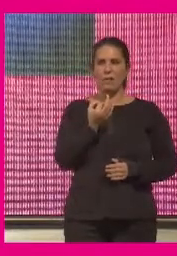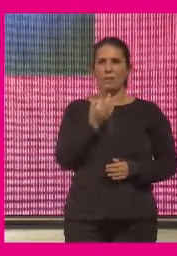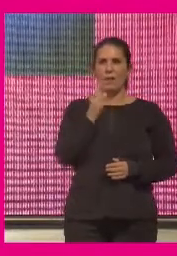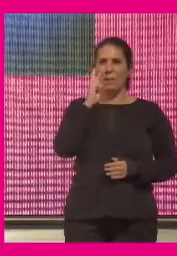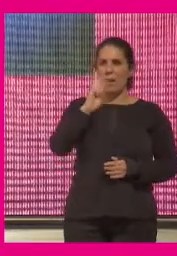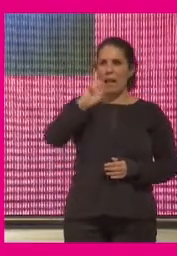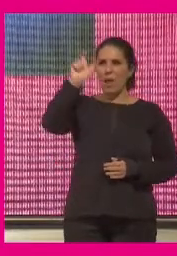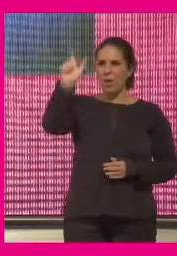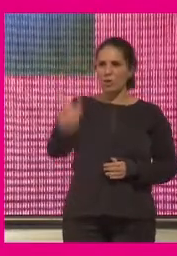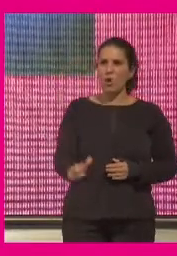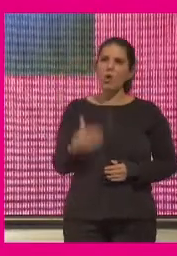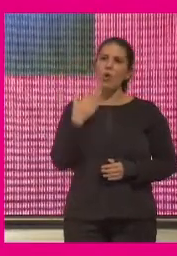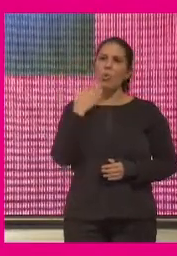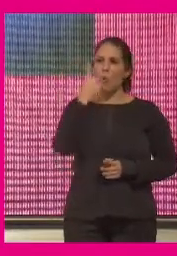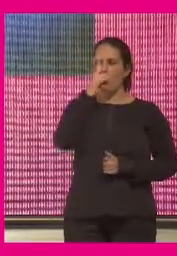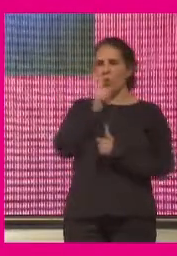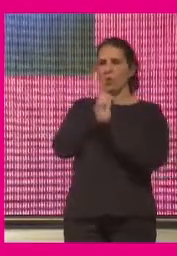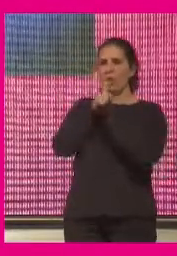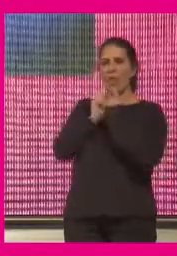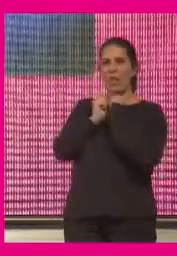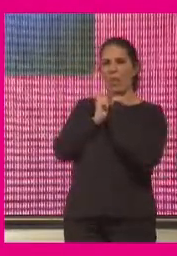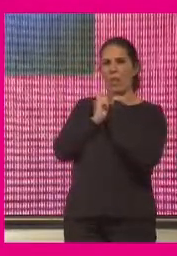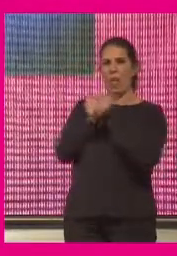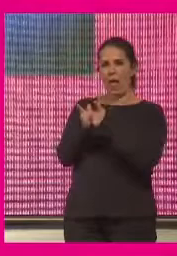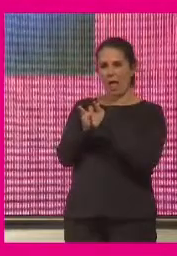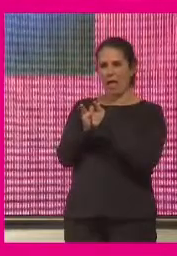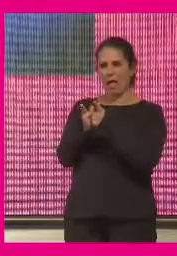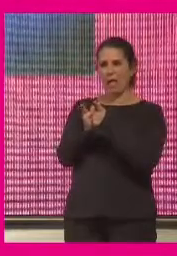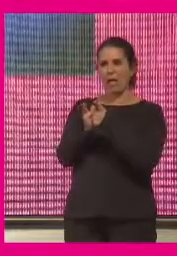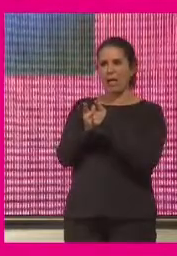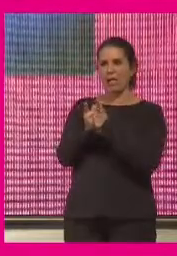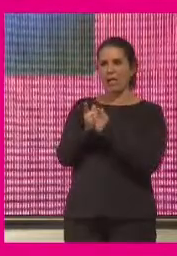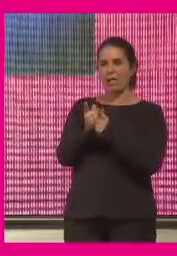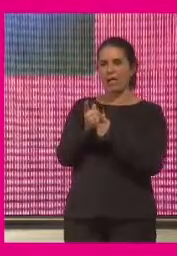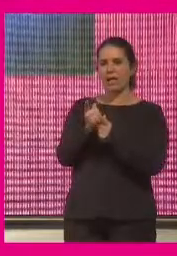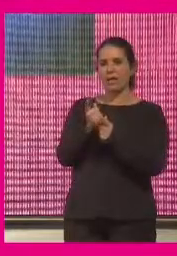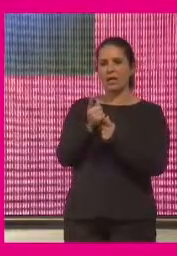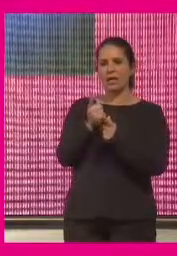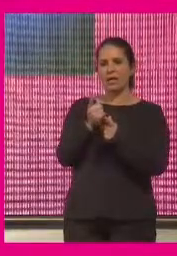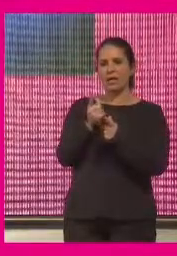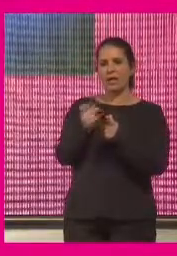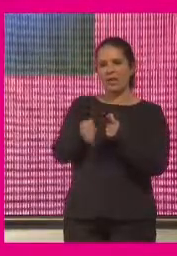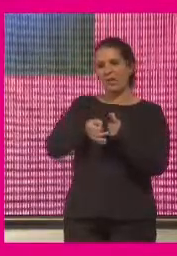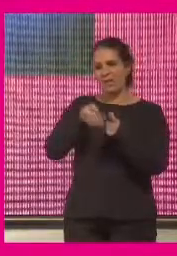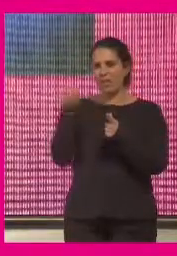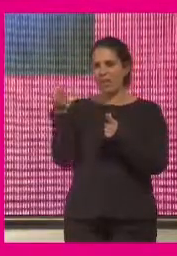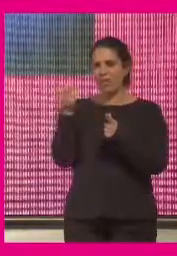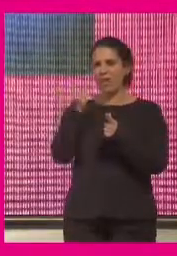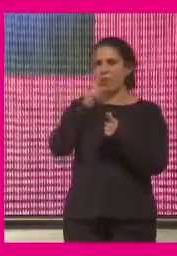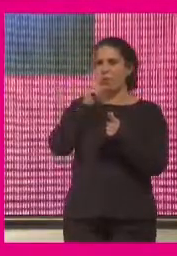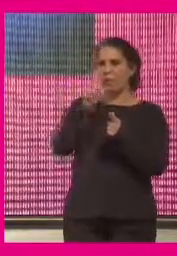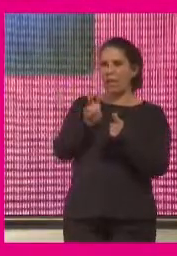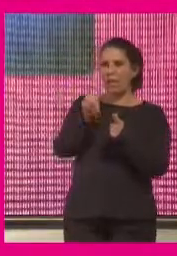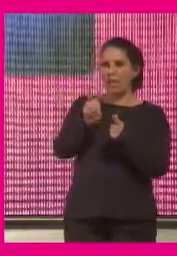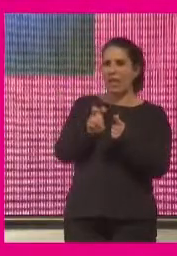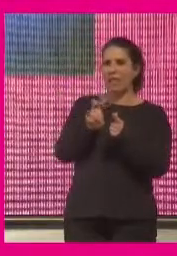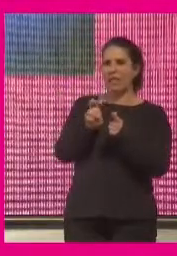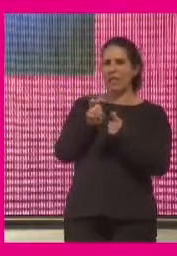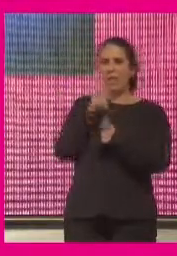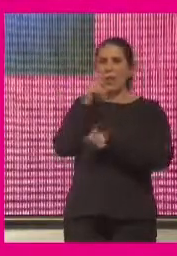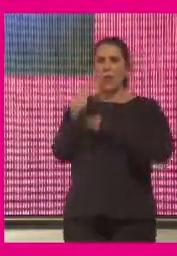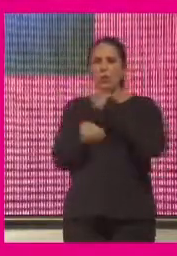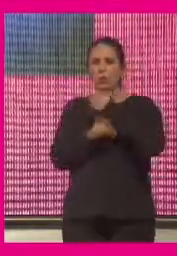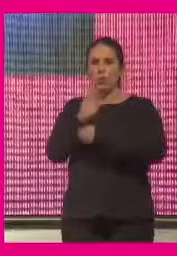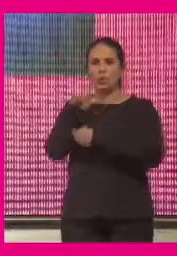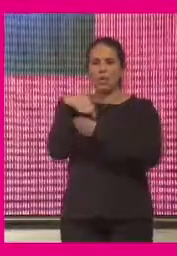como un destinatario de la utilidad de la eficiencia de los usos o